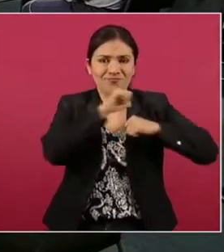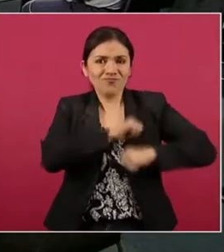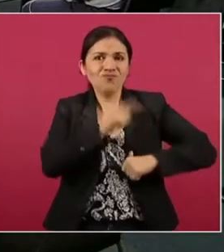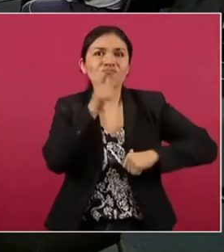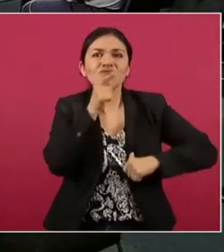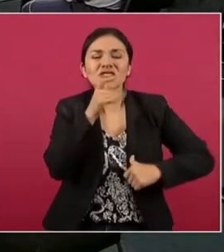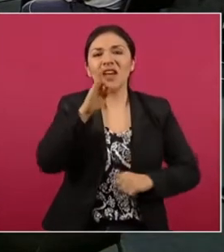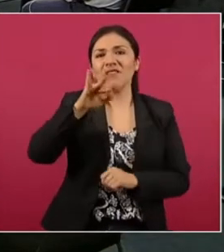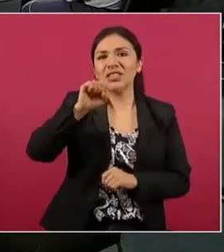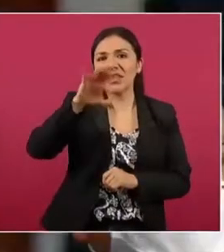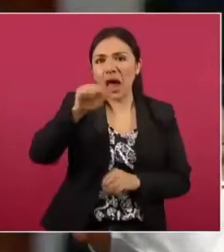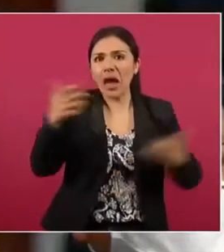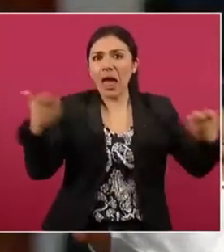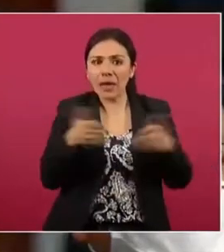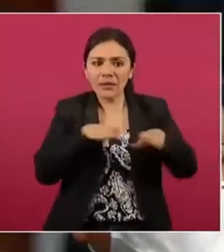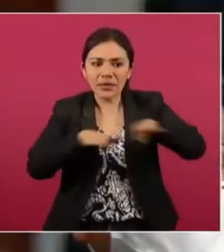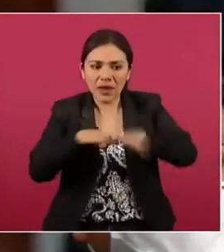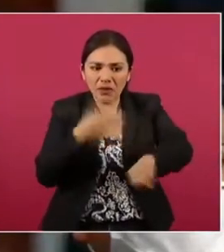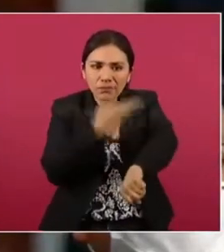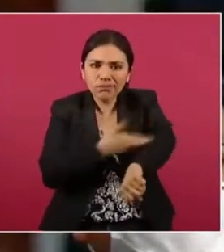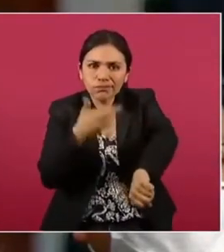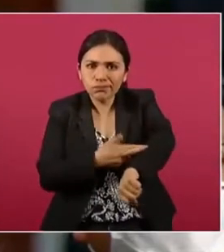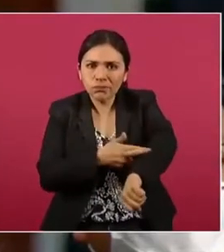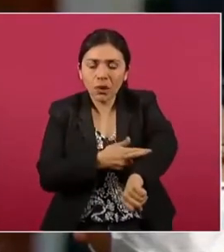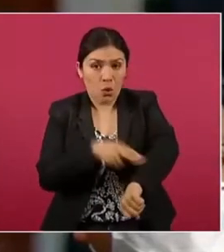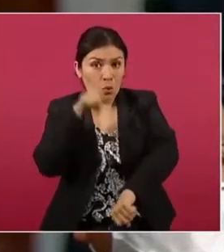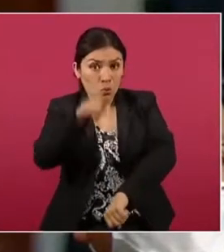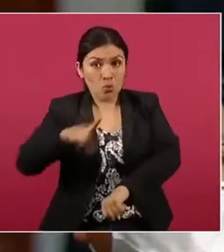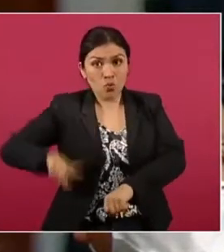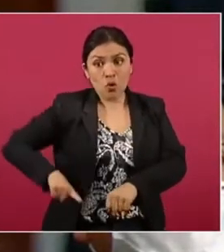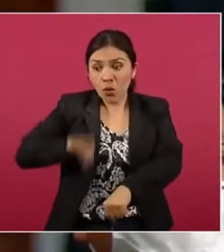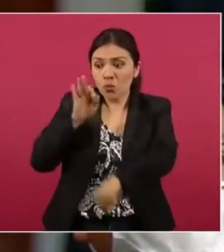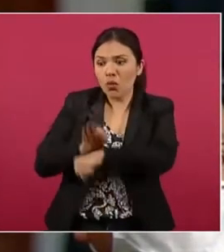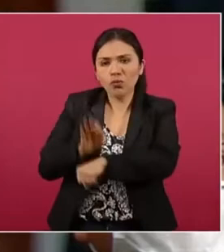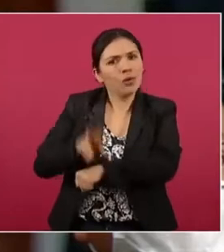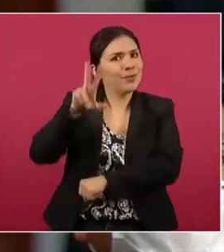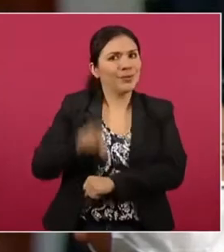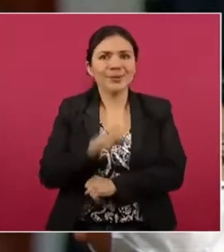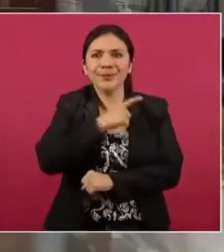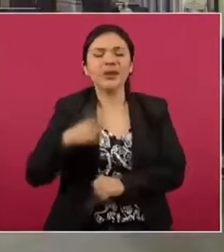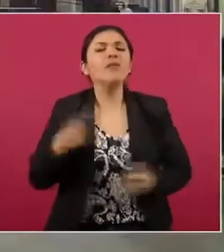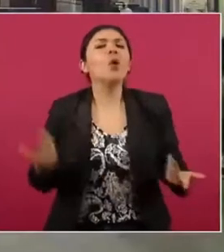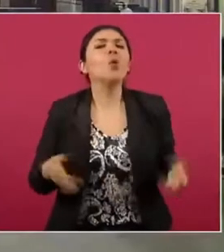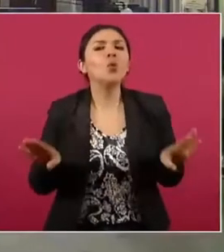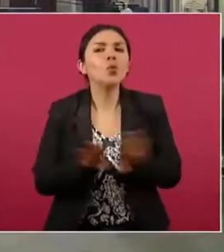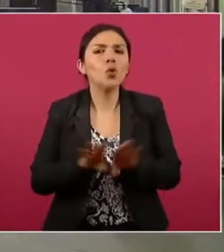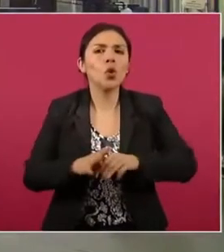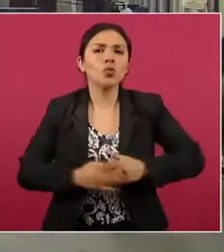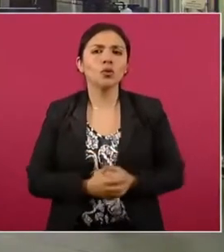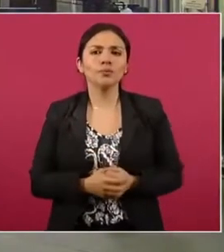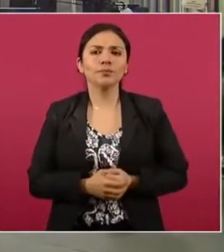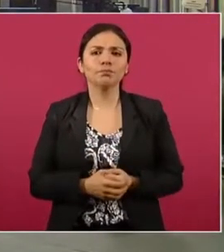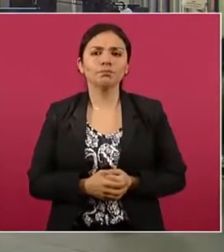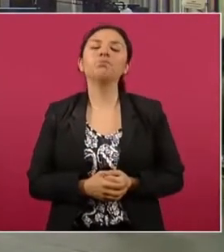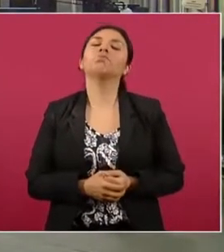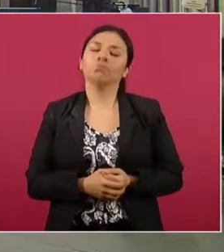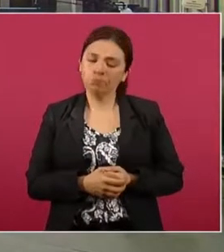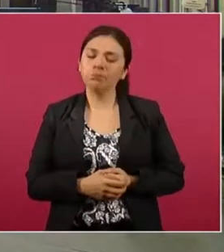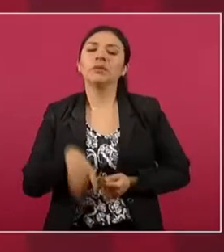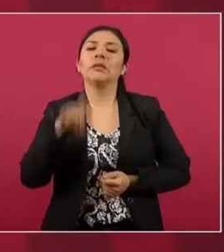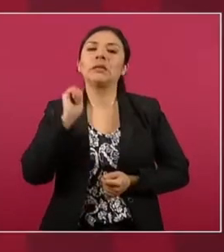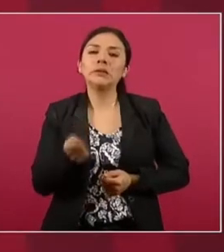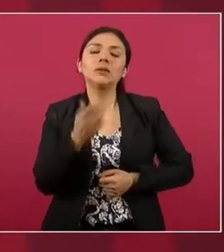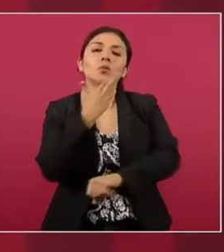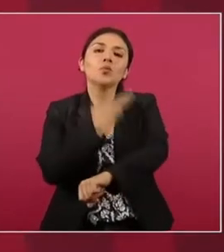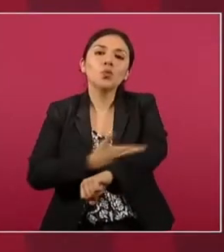en esta situación sin que sea el propio Estado el que encubra este tipo de violencias? Pues es un proceso de transformación. Es